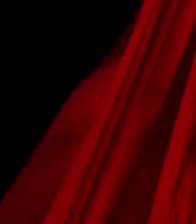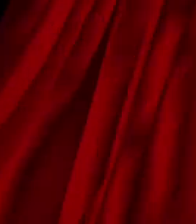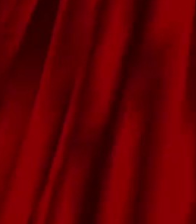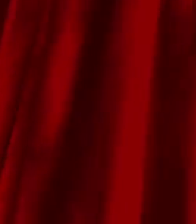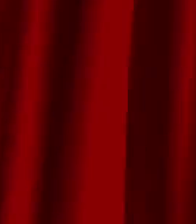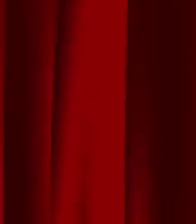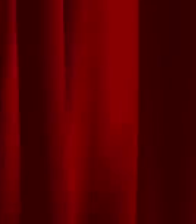país.